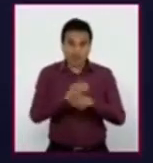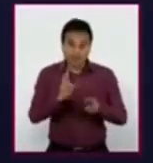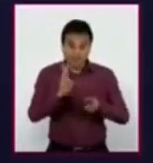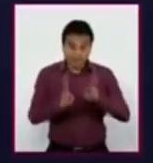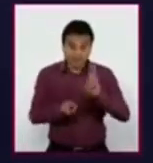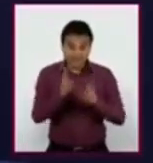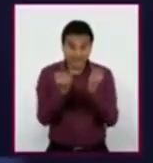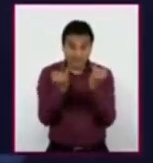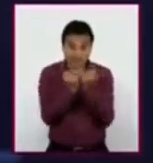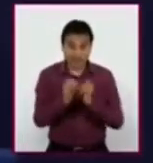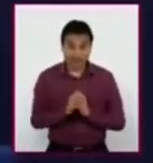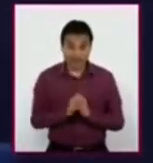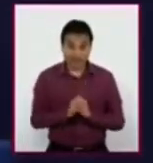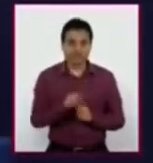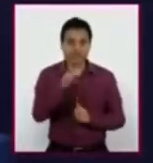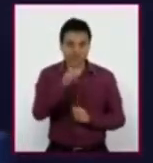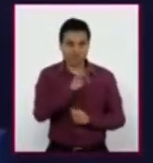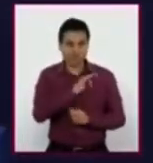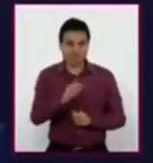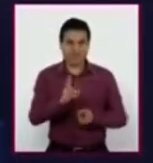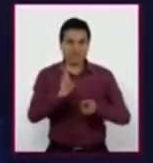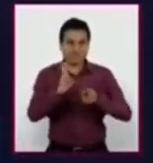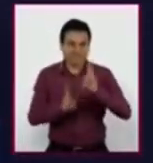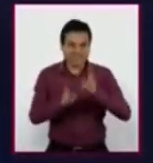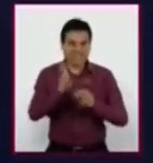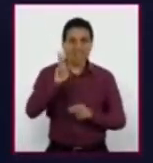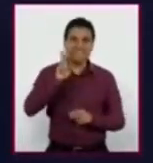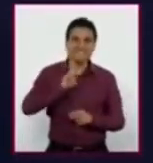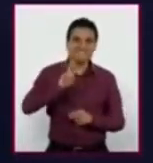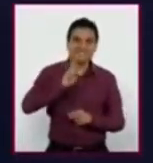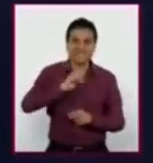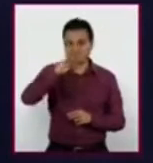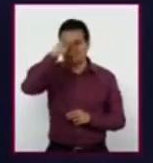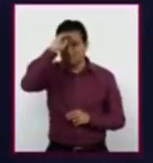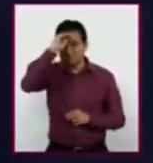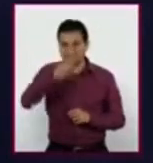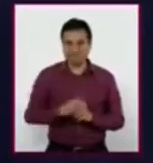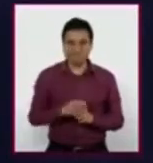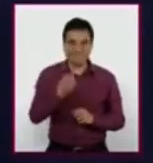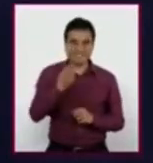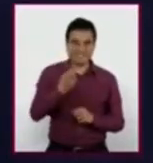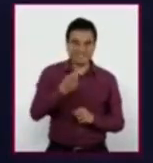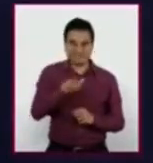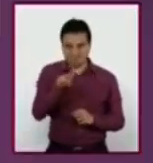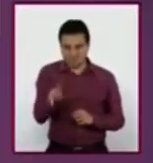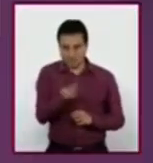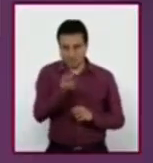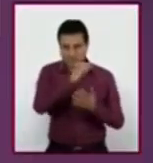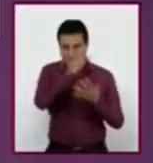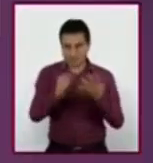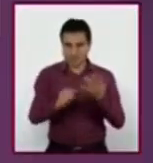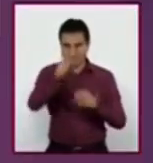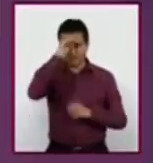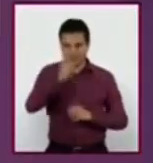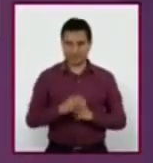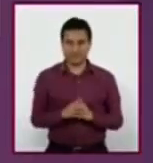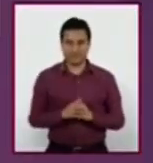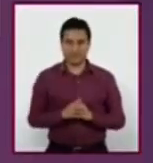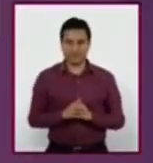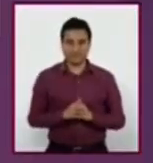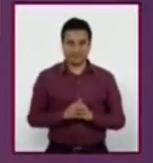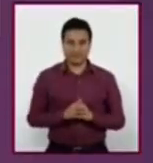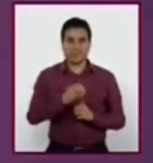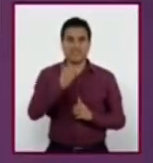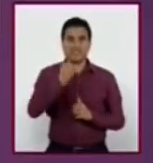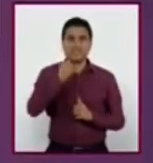Les invitamos a conversar con sus familias y a que reflexionen en conjunto sobre estas preguntas. ¿Por qué creen que la lengua